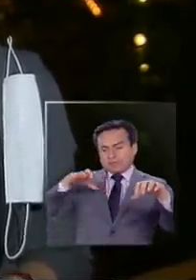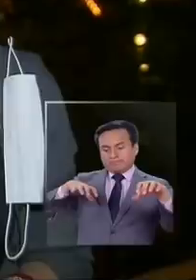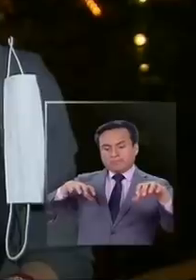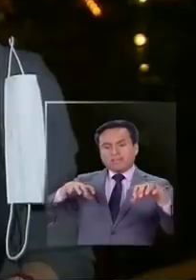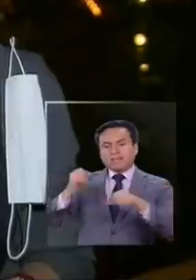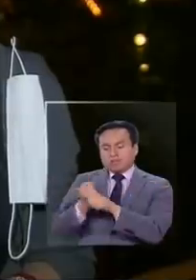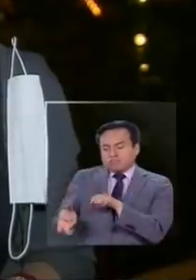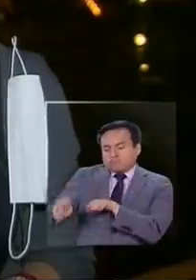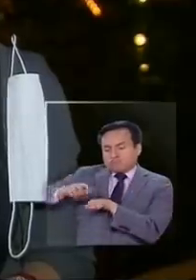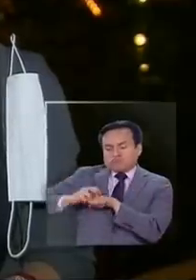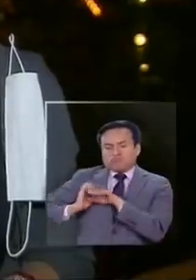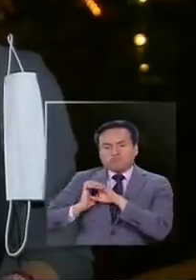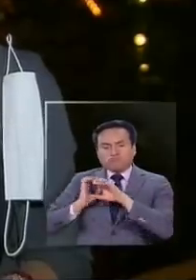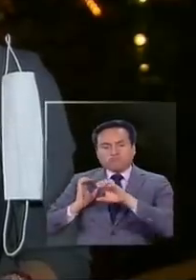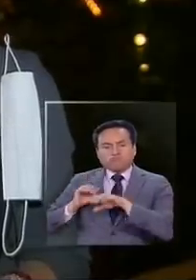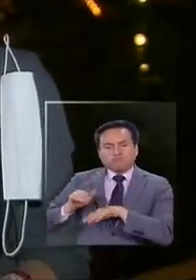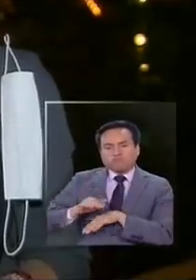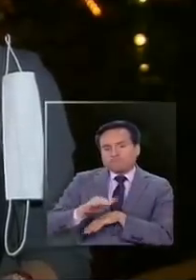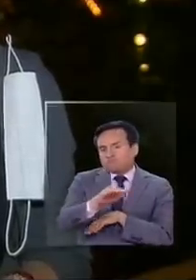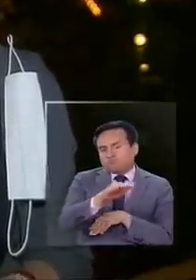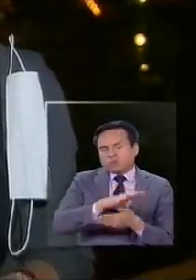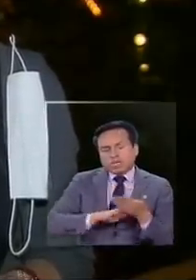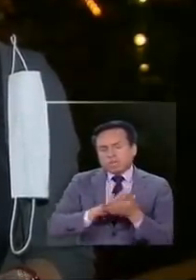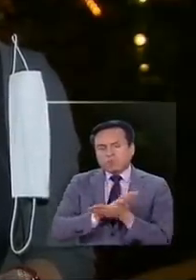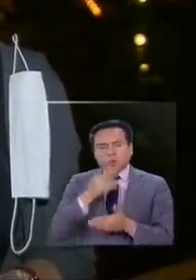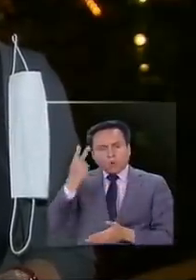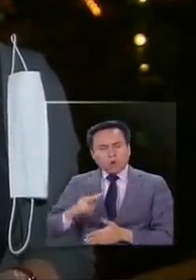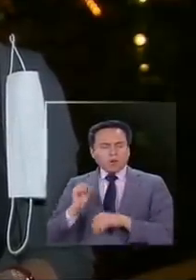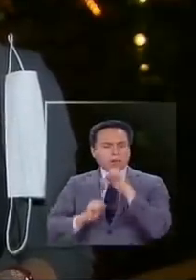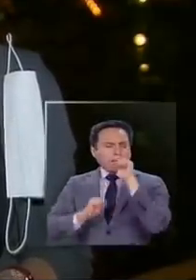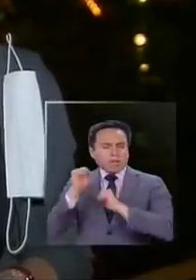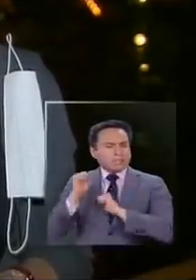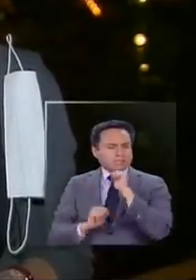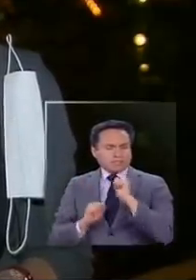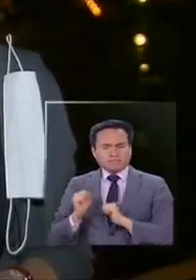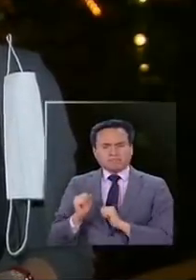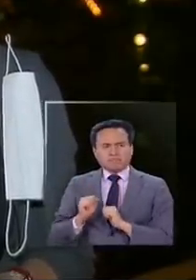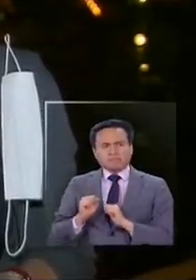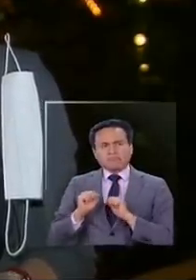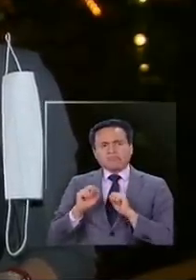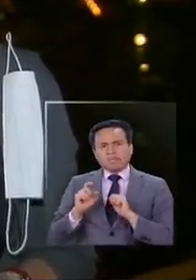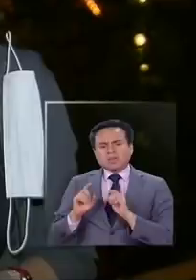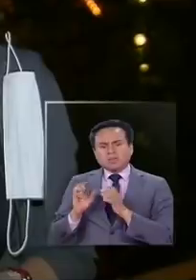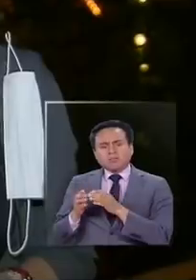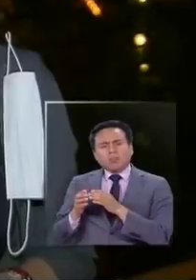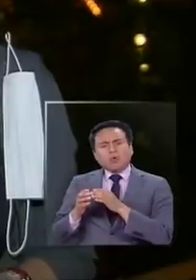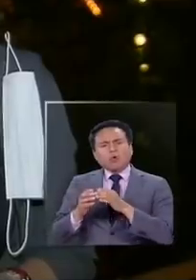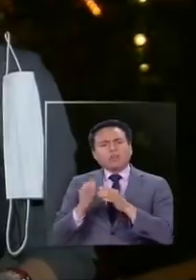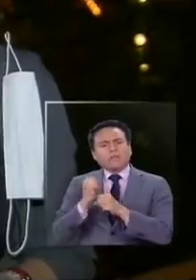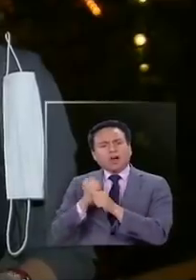un grupo de trabajadores? Y es un vehículo que es propio de esa empresa, que lo lleva de una planta a otra.